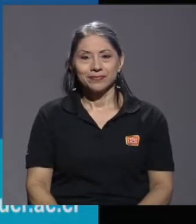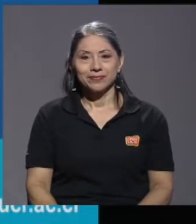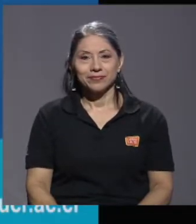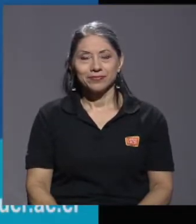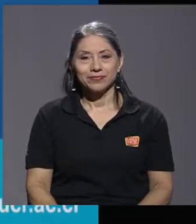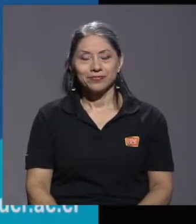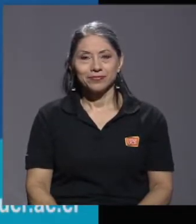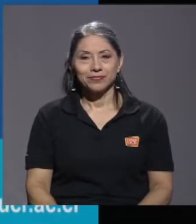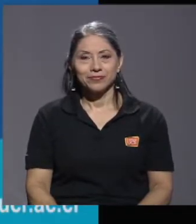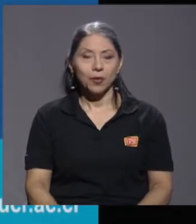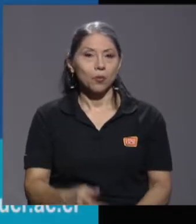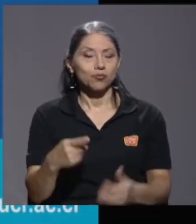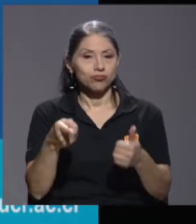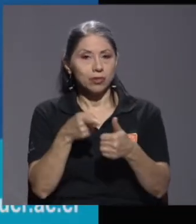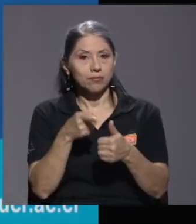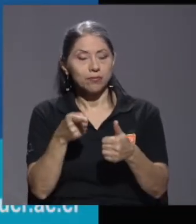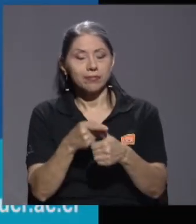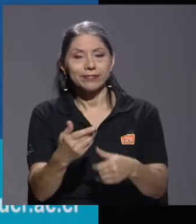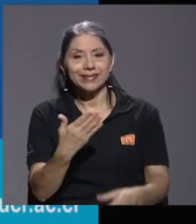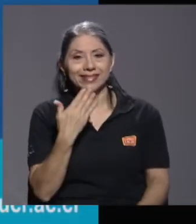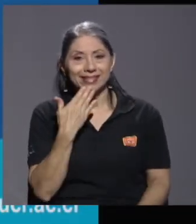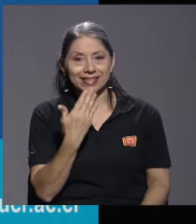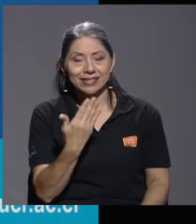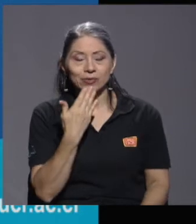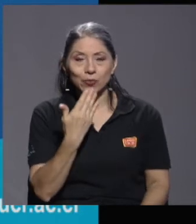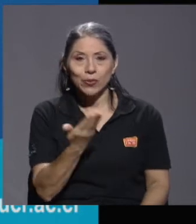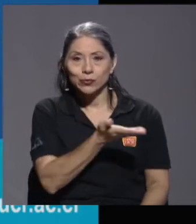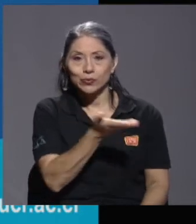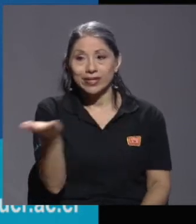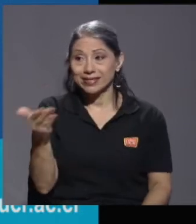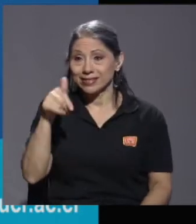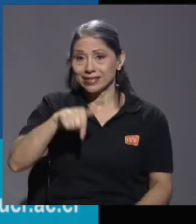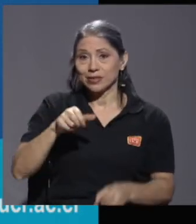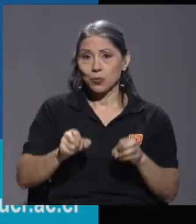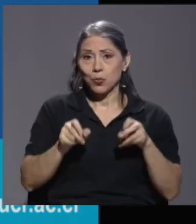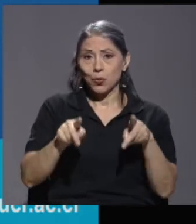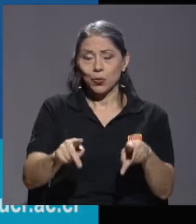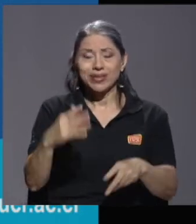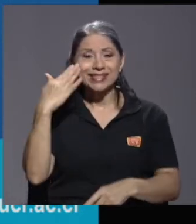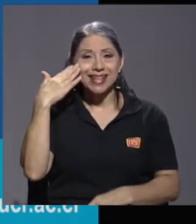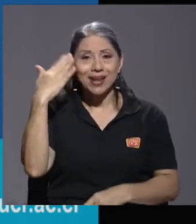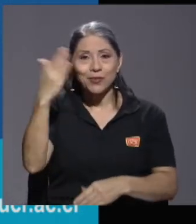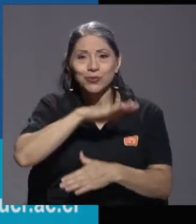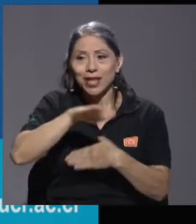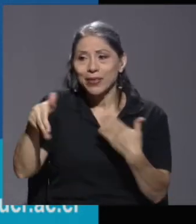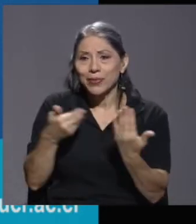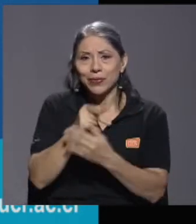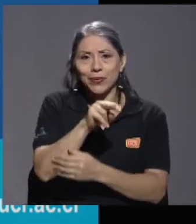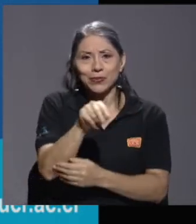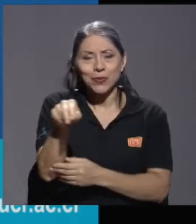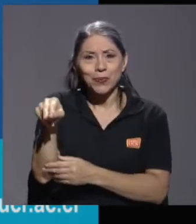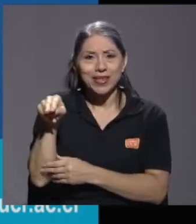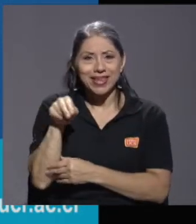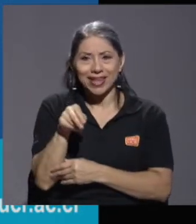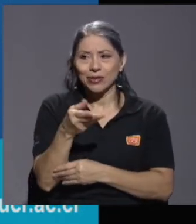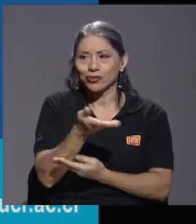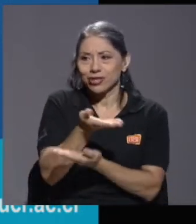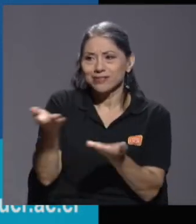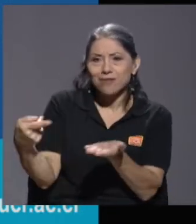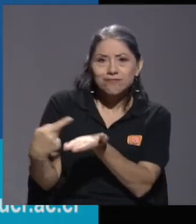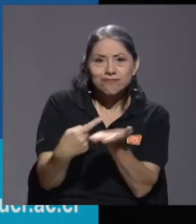Bueno, primero que nada, les agradezco el espacio y saludos a todos los compañeros panelistas,